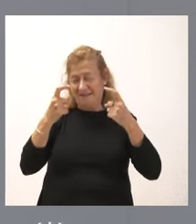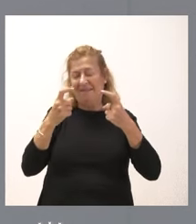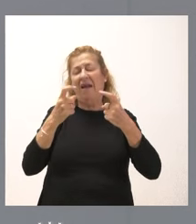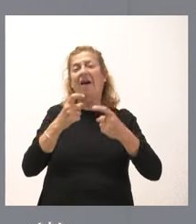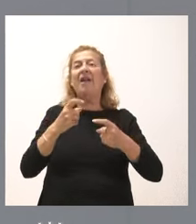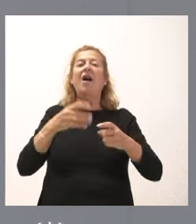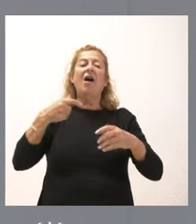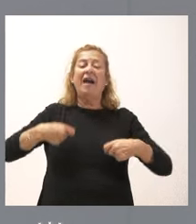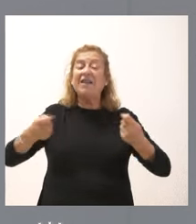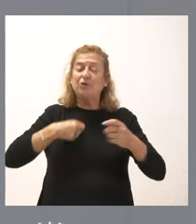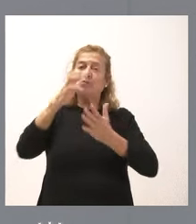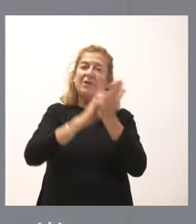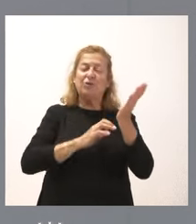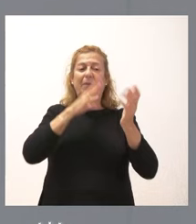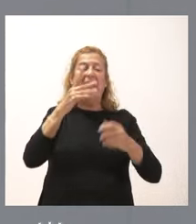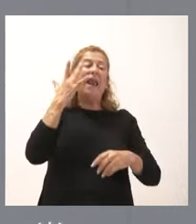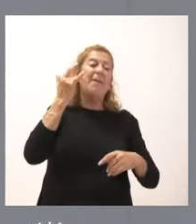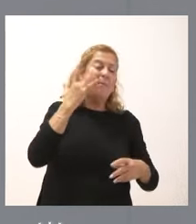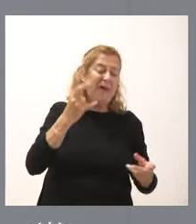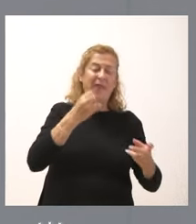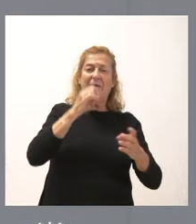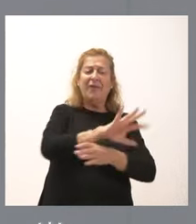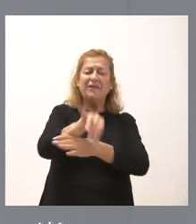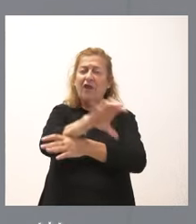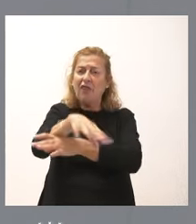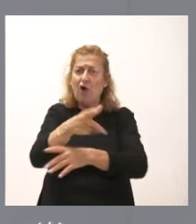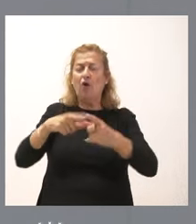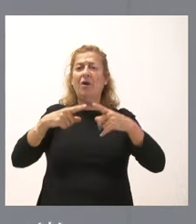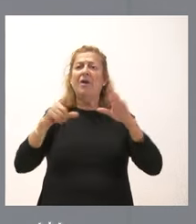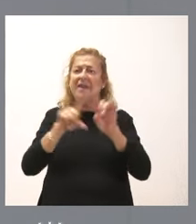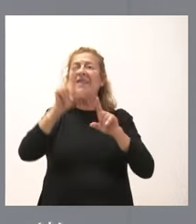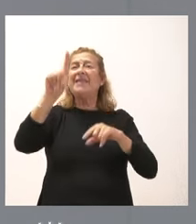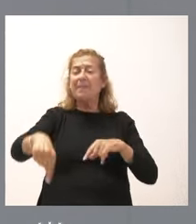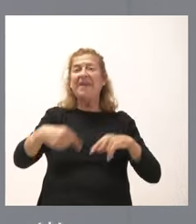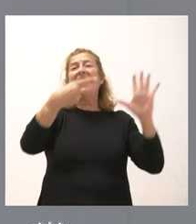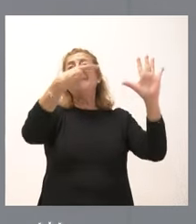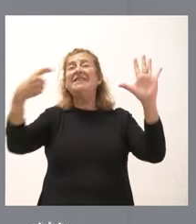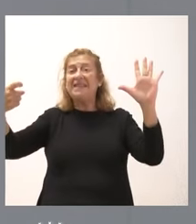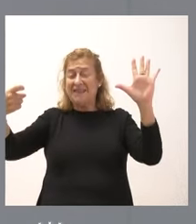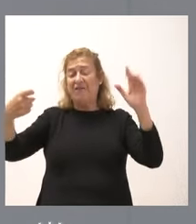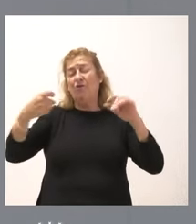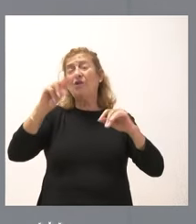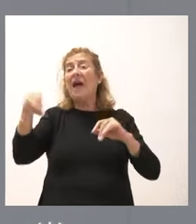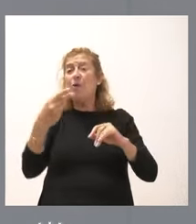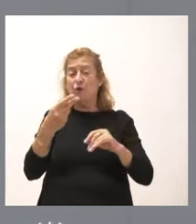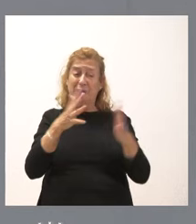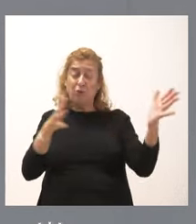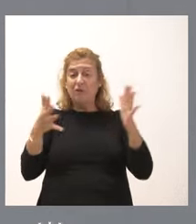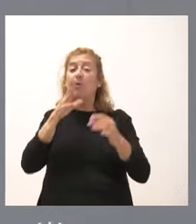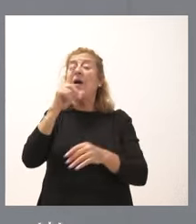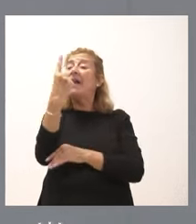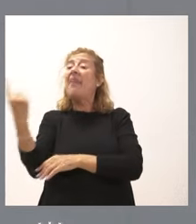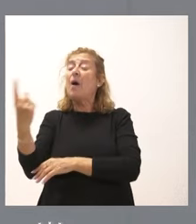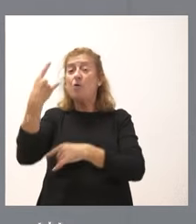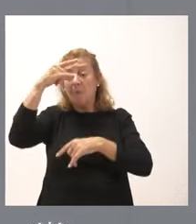desinfección y desinsectación, además de 500 euros de media por cada res muerta. Son dos líneas, por tanto,